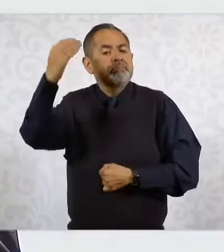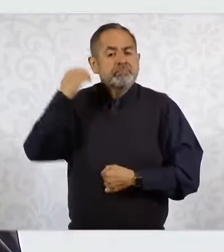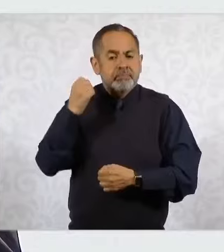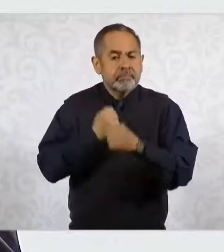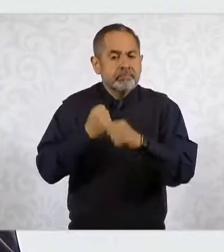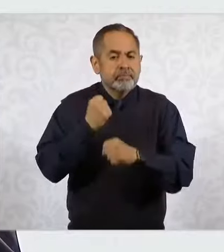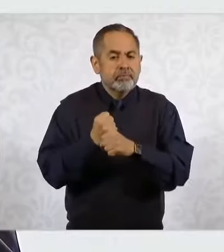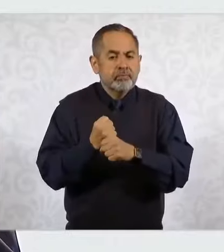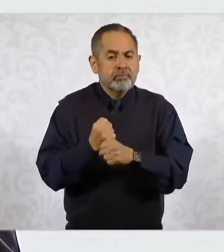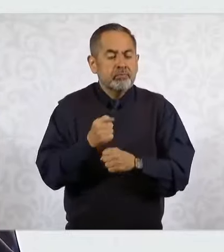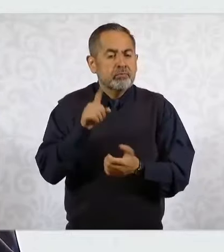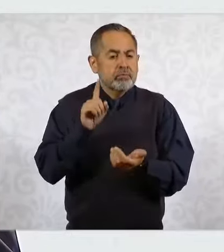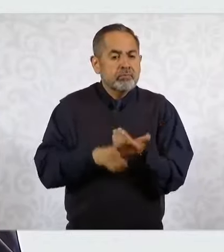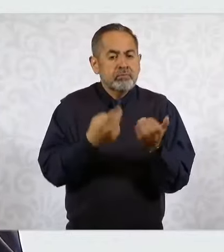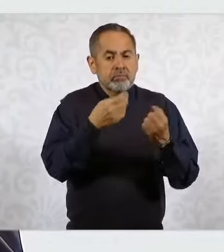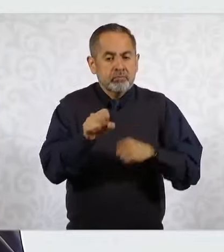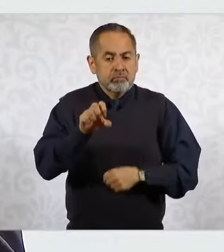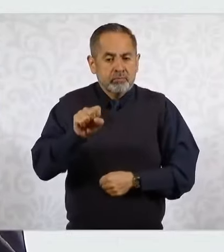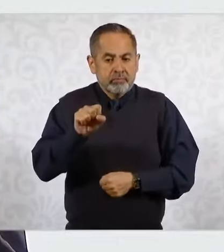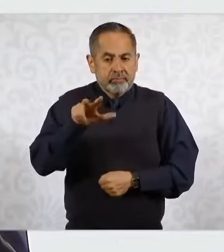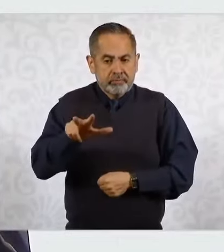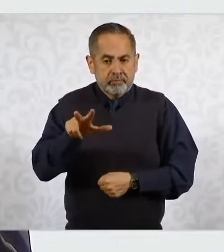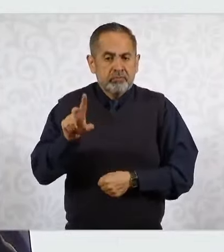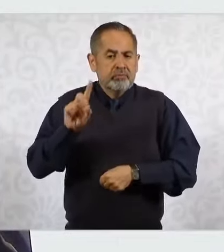octubre de 1968.